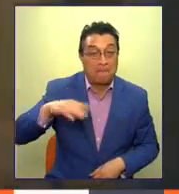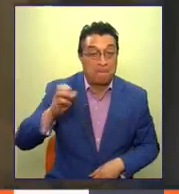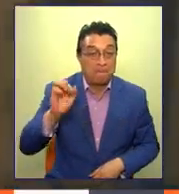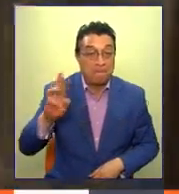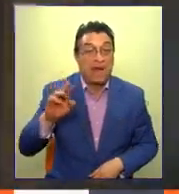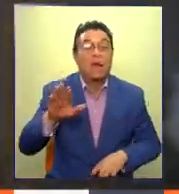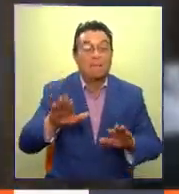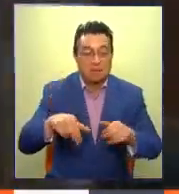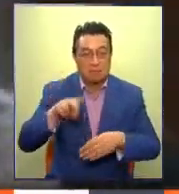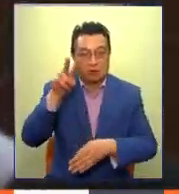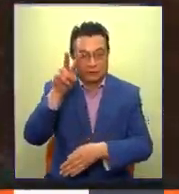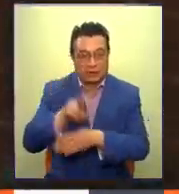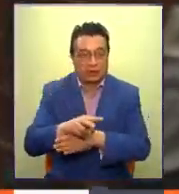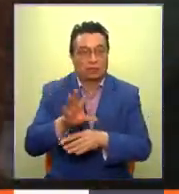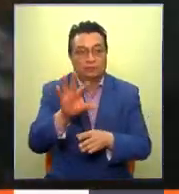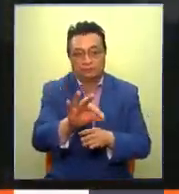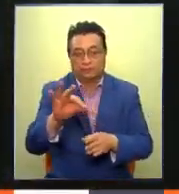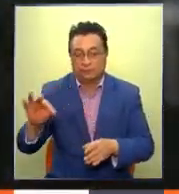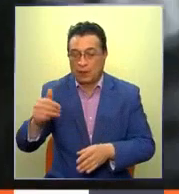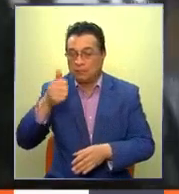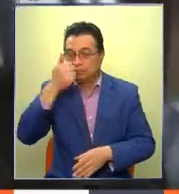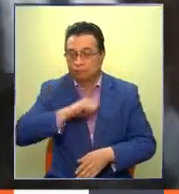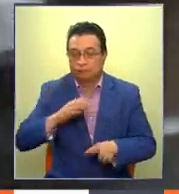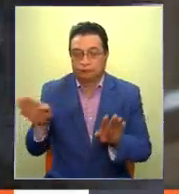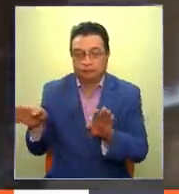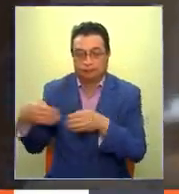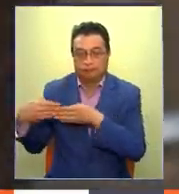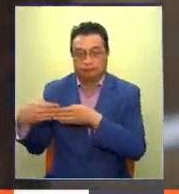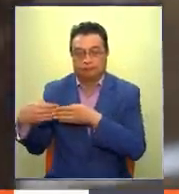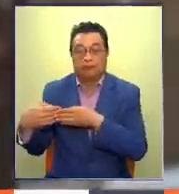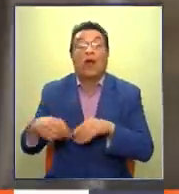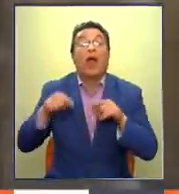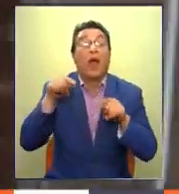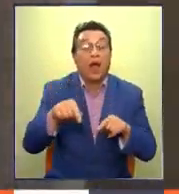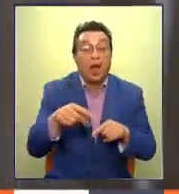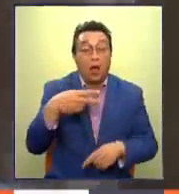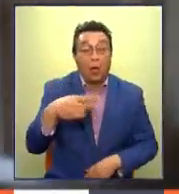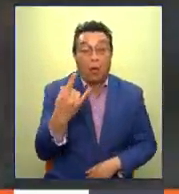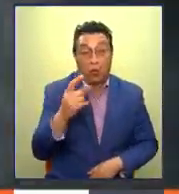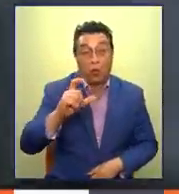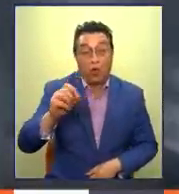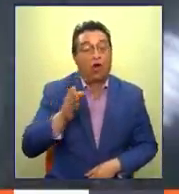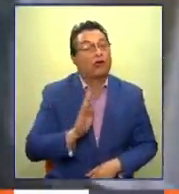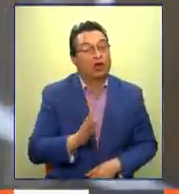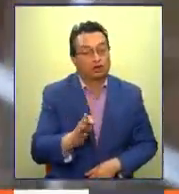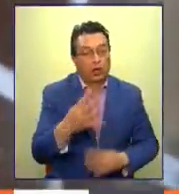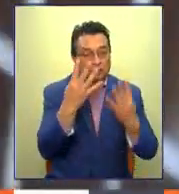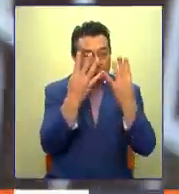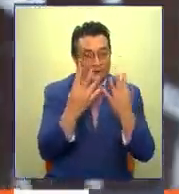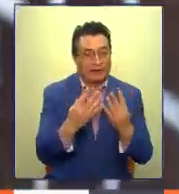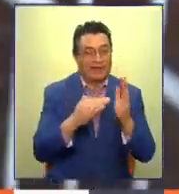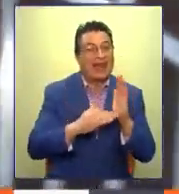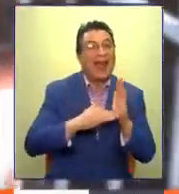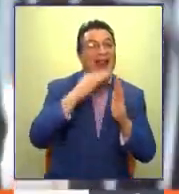de testigo protegido en un lugar confidencial. Hugo Bustamante continuará en la cárcel de alta seguridad. ¡Gracias!